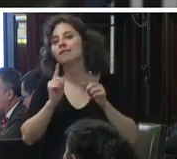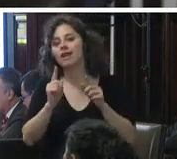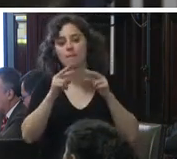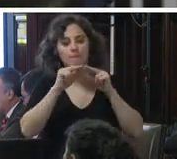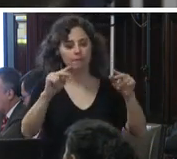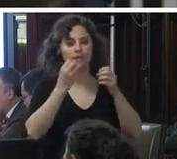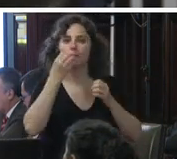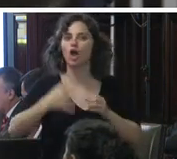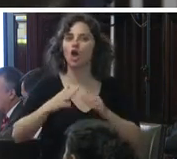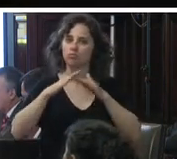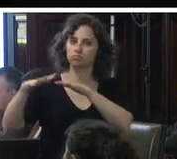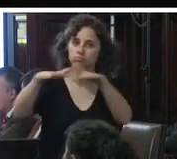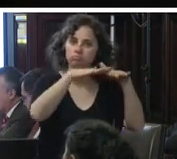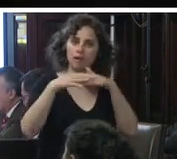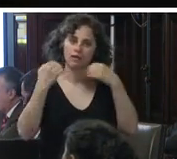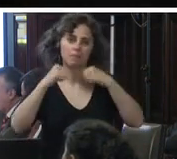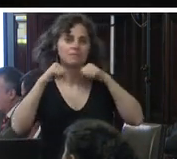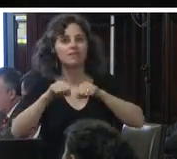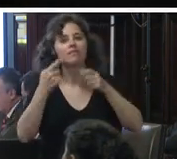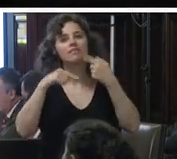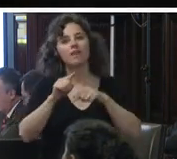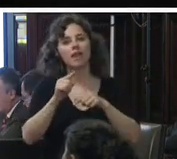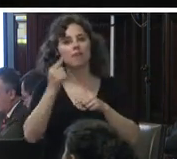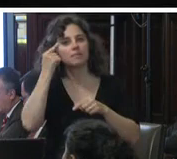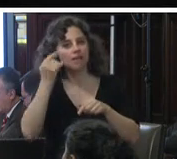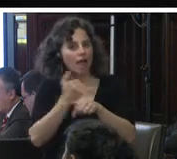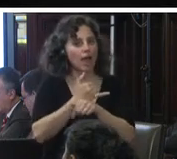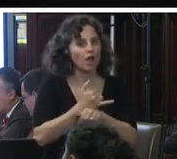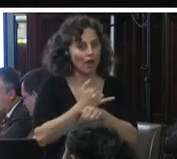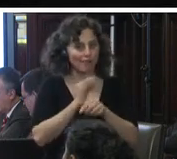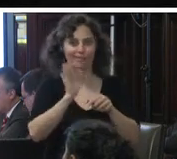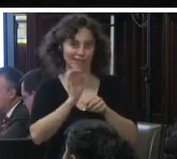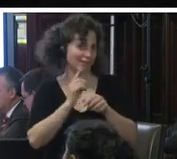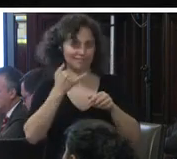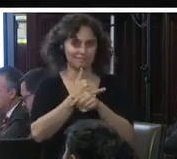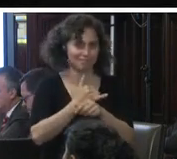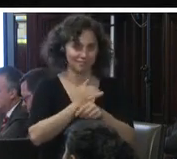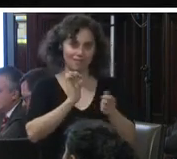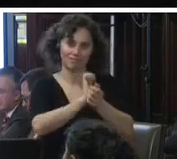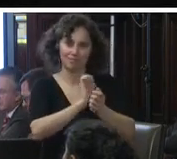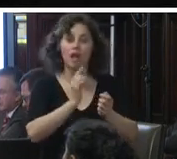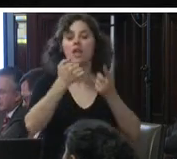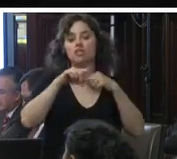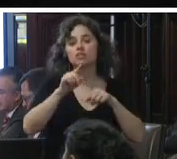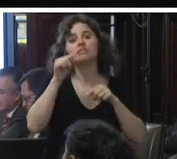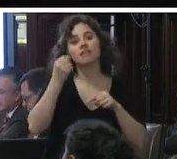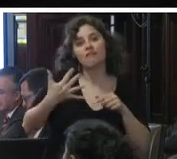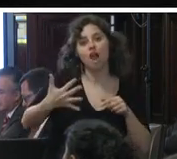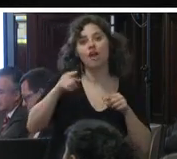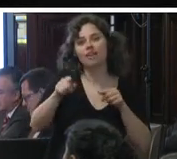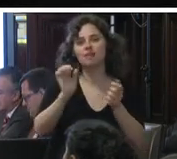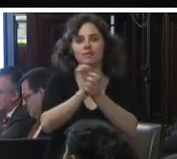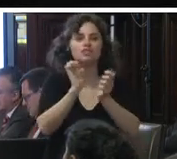armonización en la práctica del principio de presunción de inocencia siempre se va a valorar que esta prisión